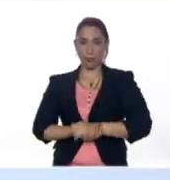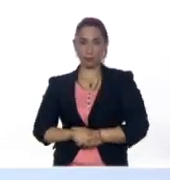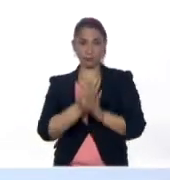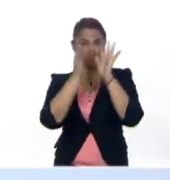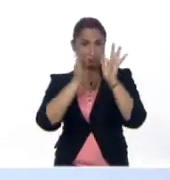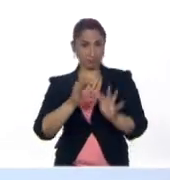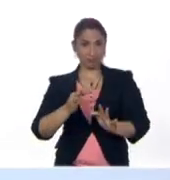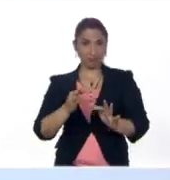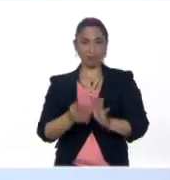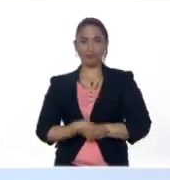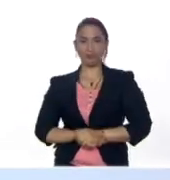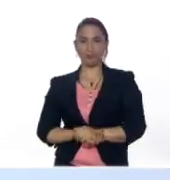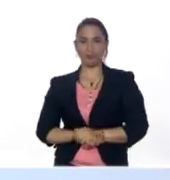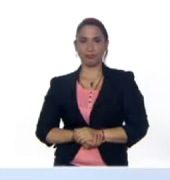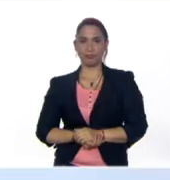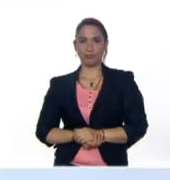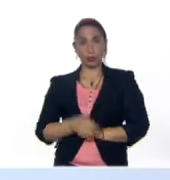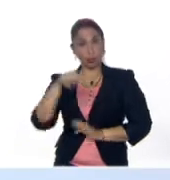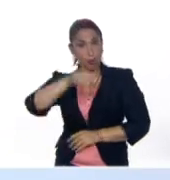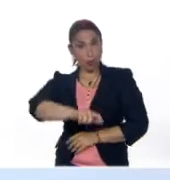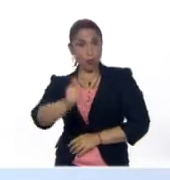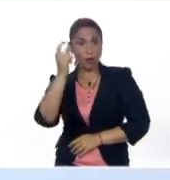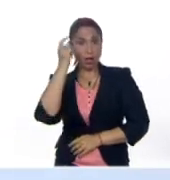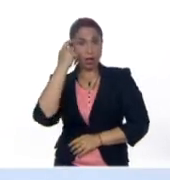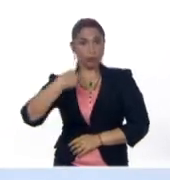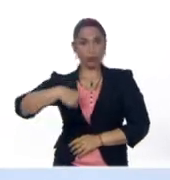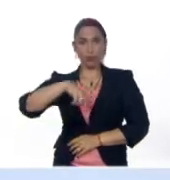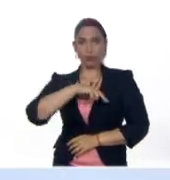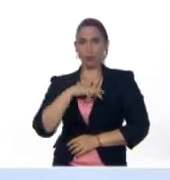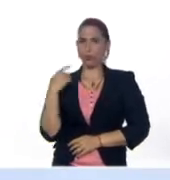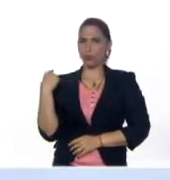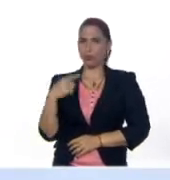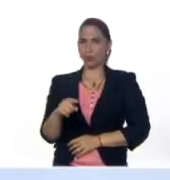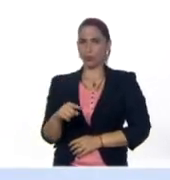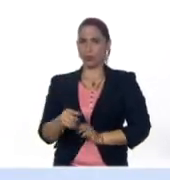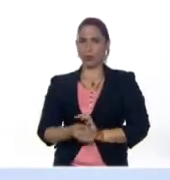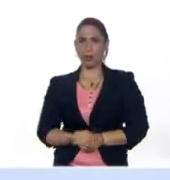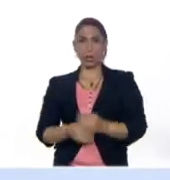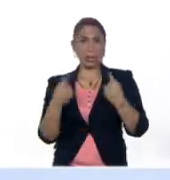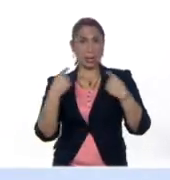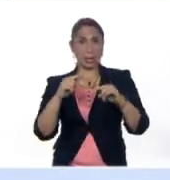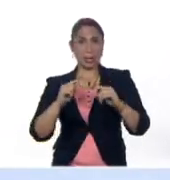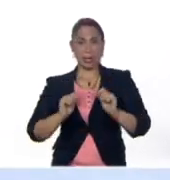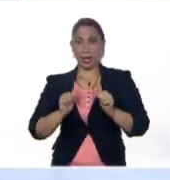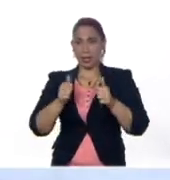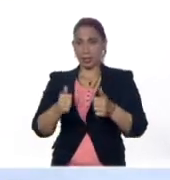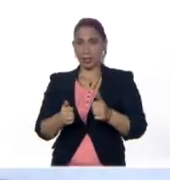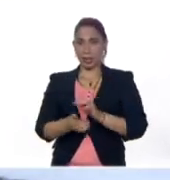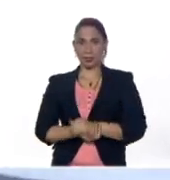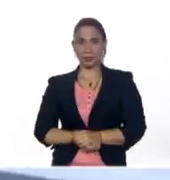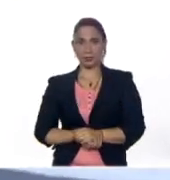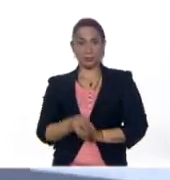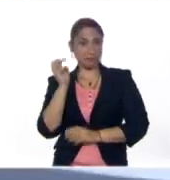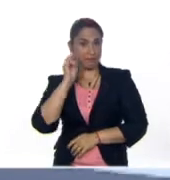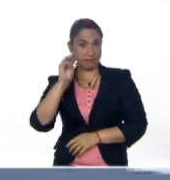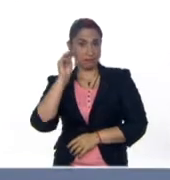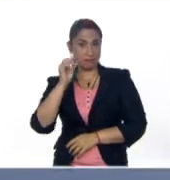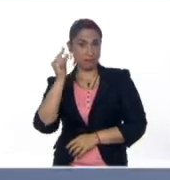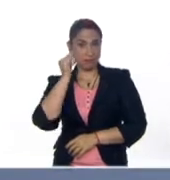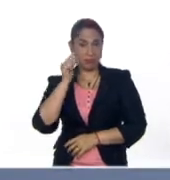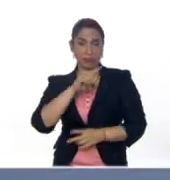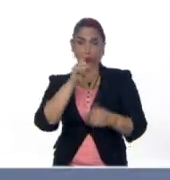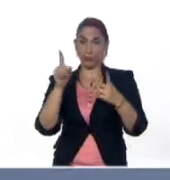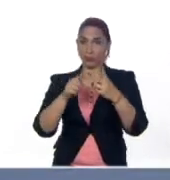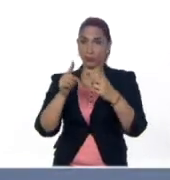manera, les quiero adelantar que el día de hoy vamos a tener en el nivel de educación inicial a la maestra Esther Cabrera. En el